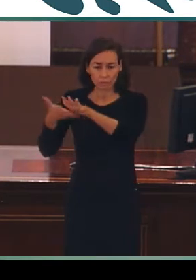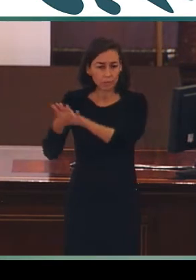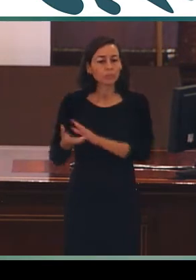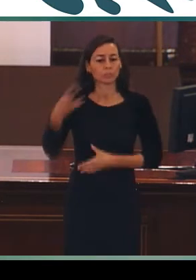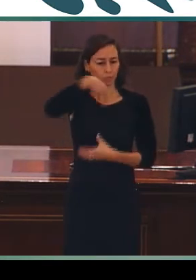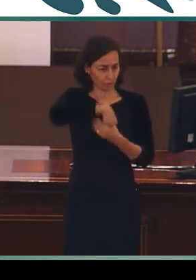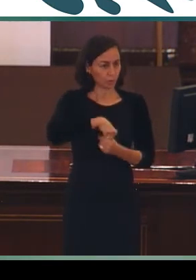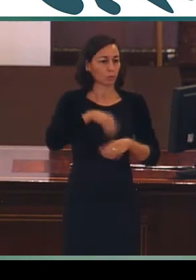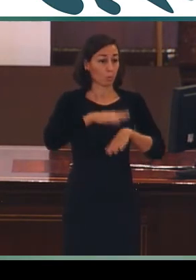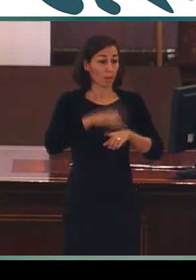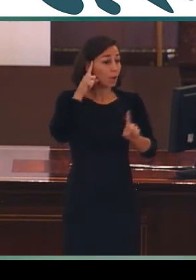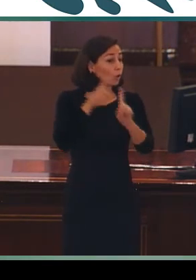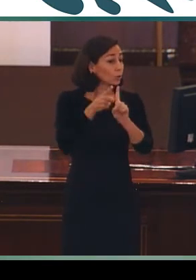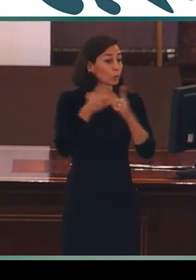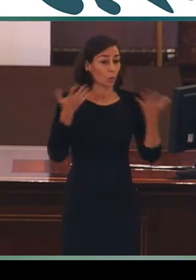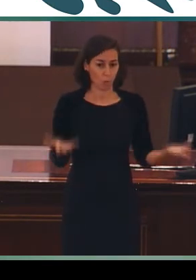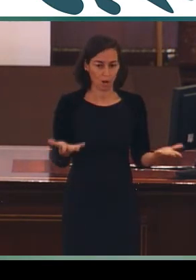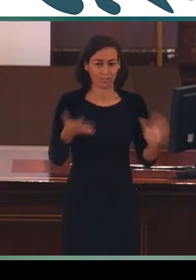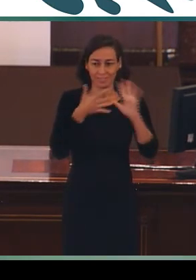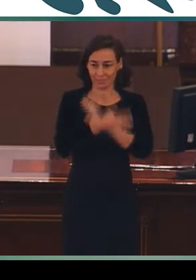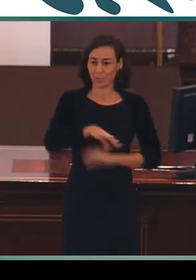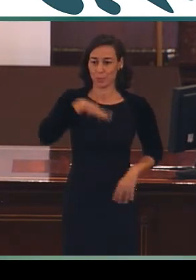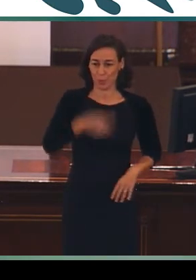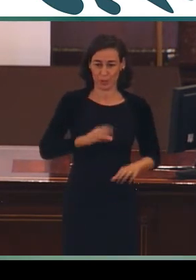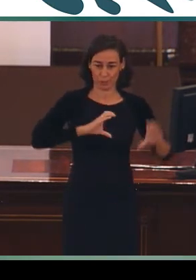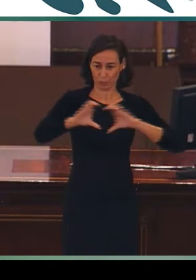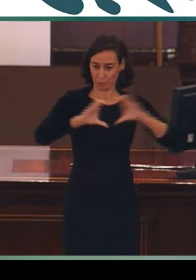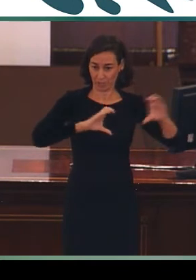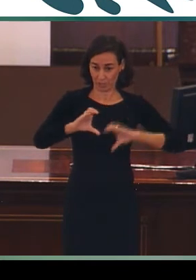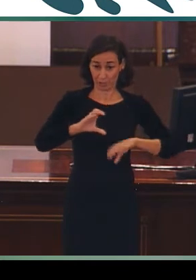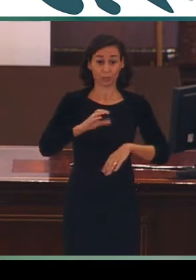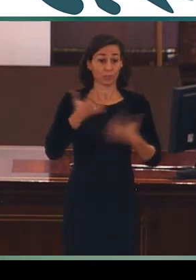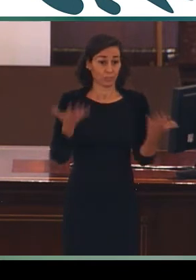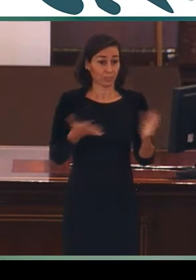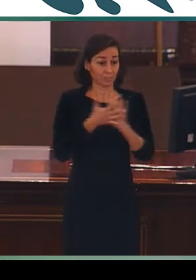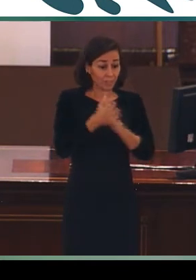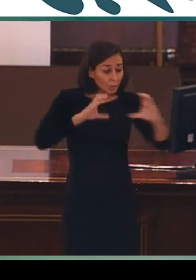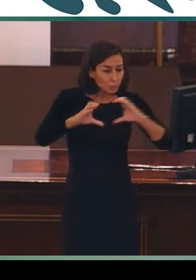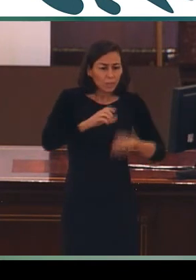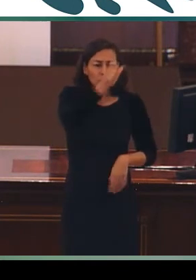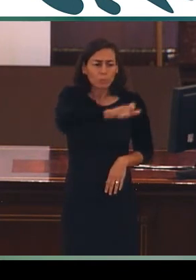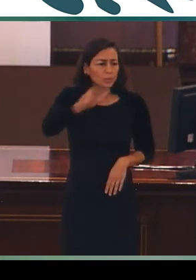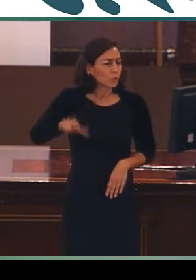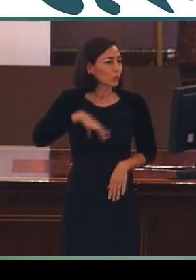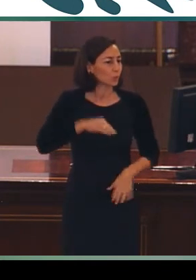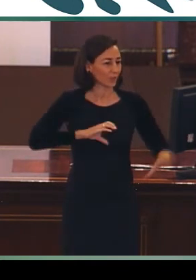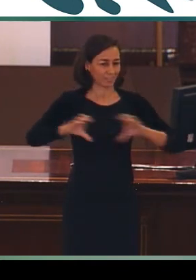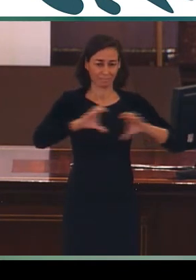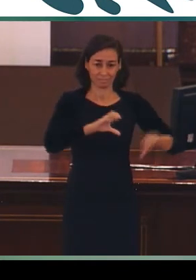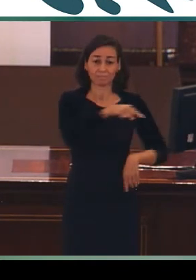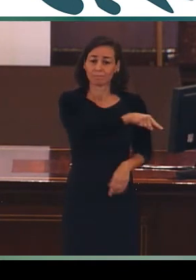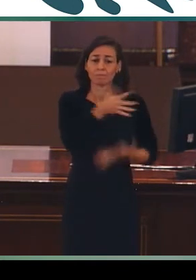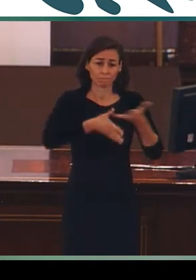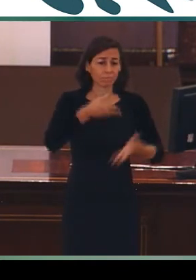comprensión de ese maravilloso don y fenómeno con el que cuenta el ser humano. El examen de la riqueza y